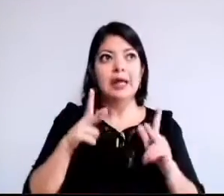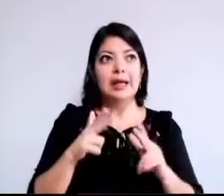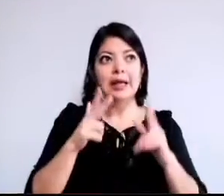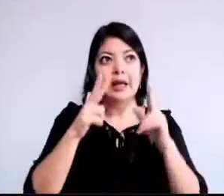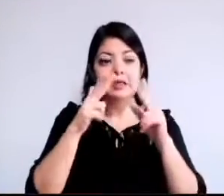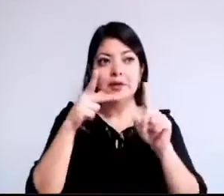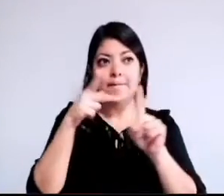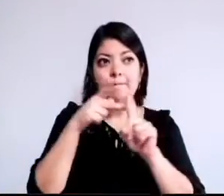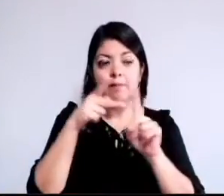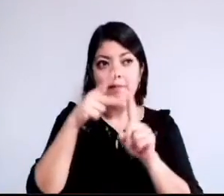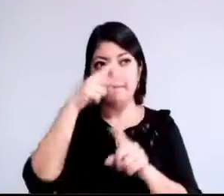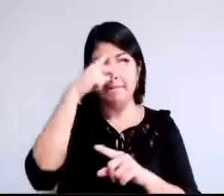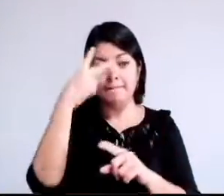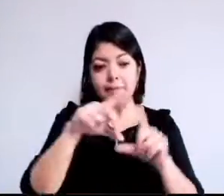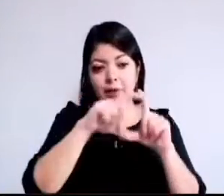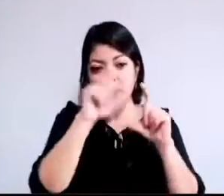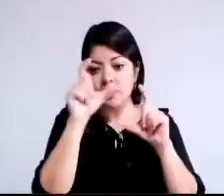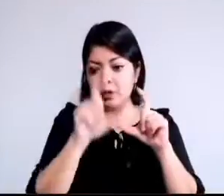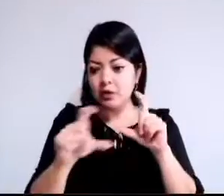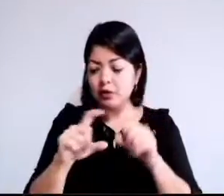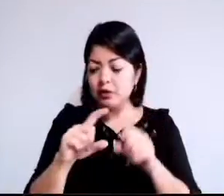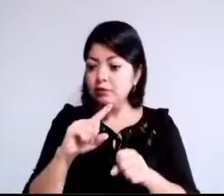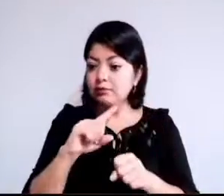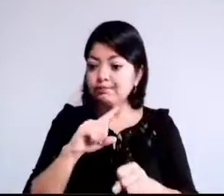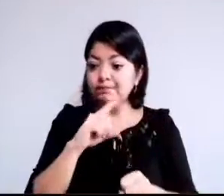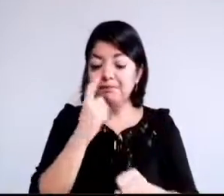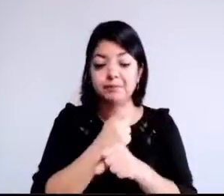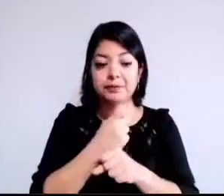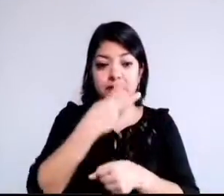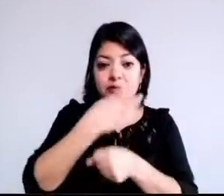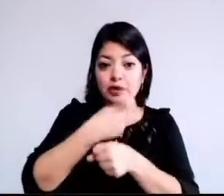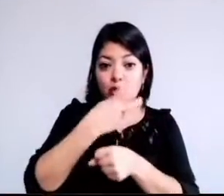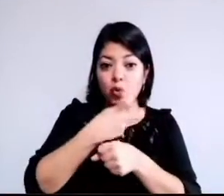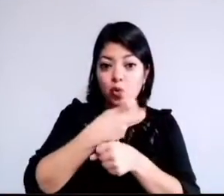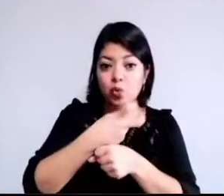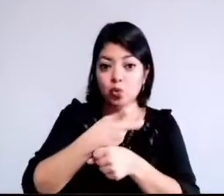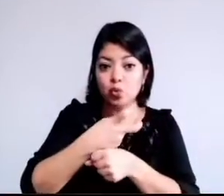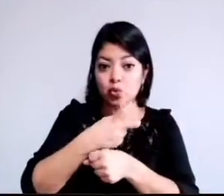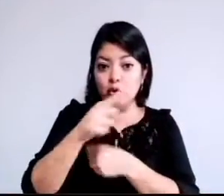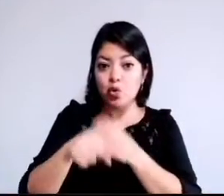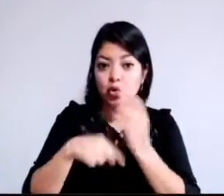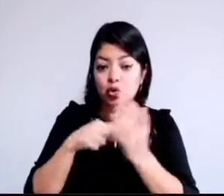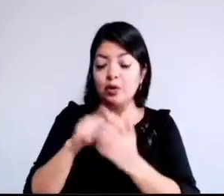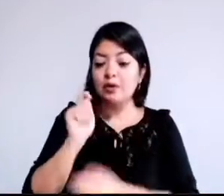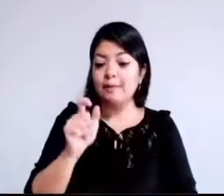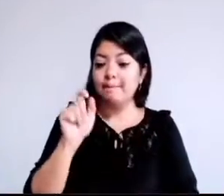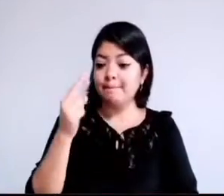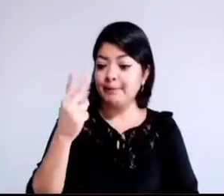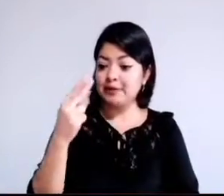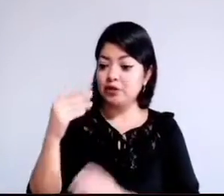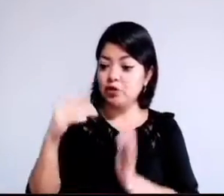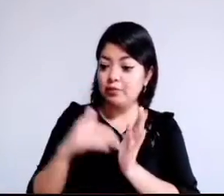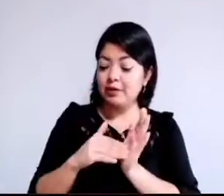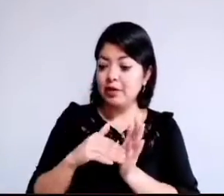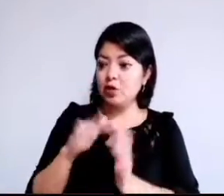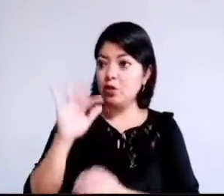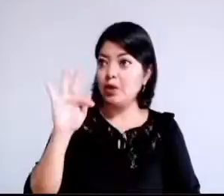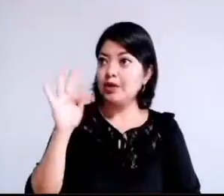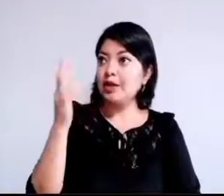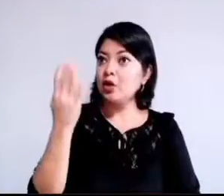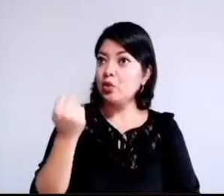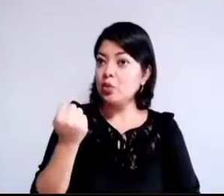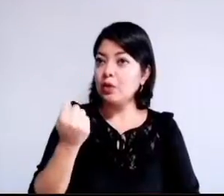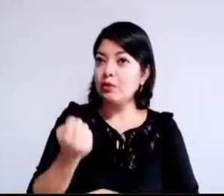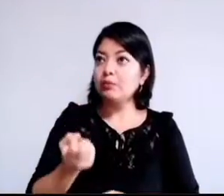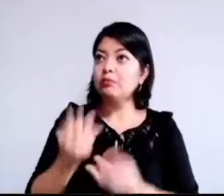en el segundo lugar de incidencia con 25 mil 49 casos por año contra